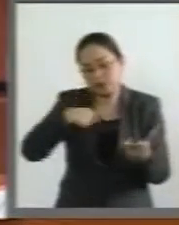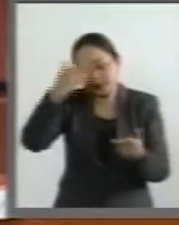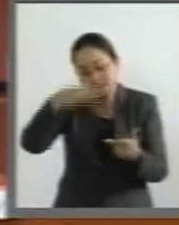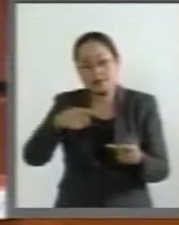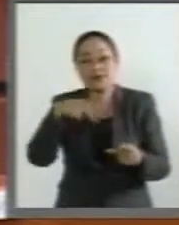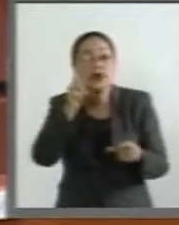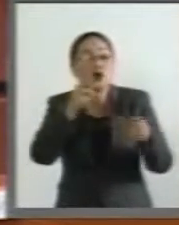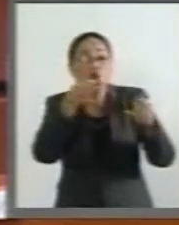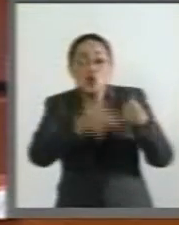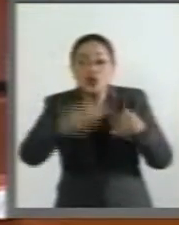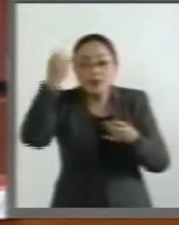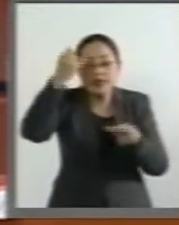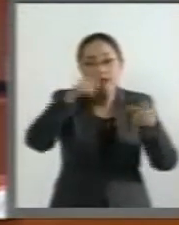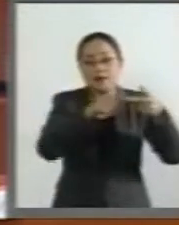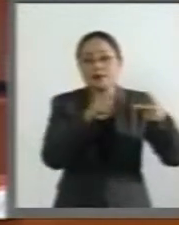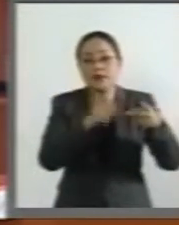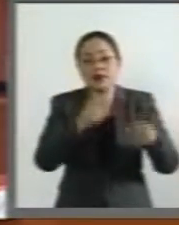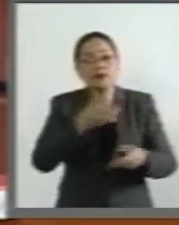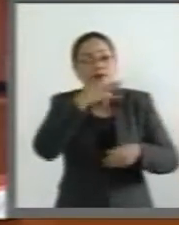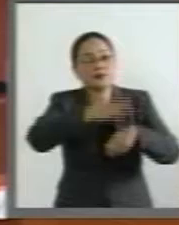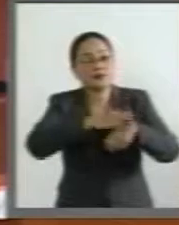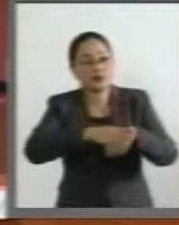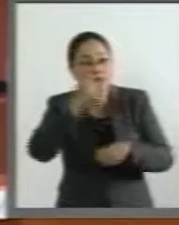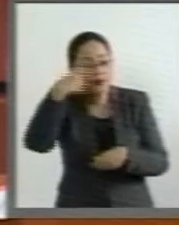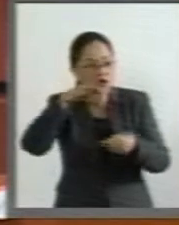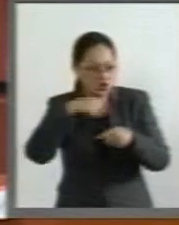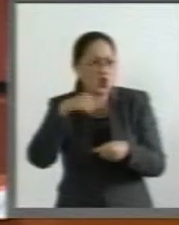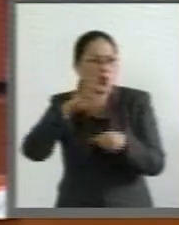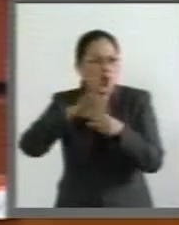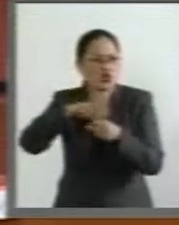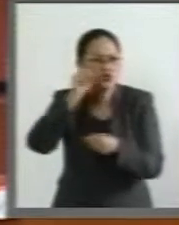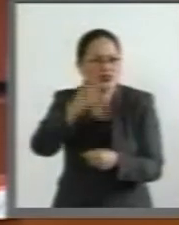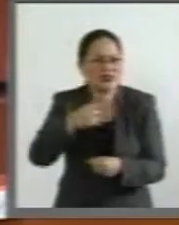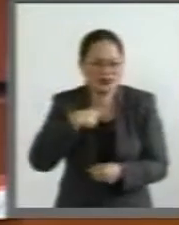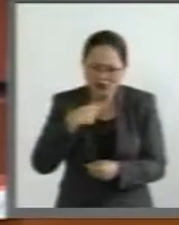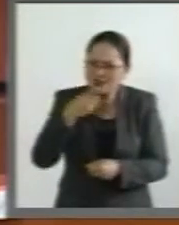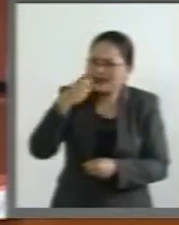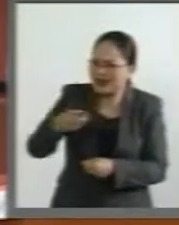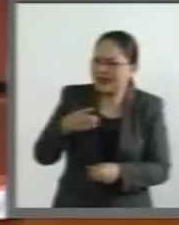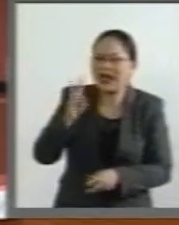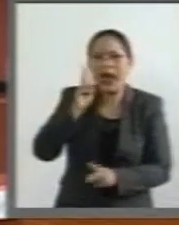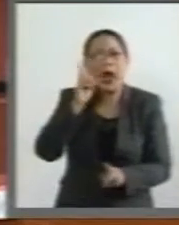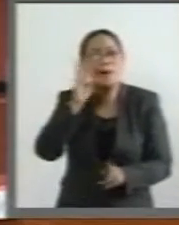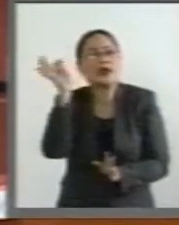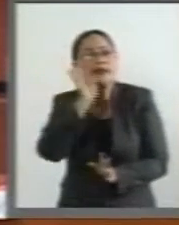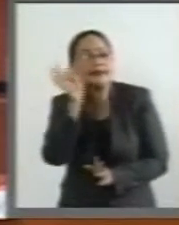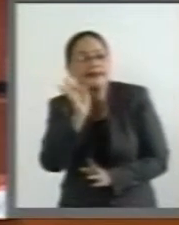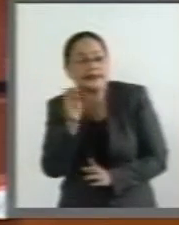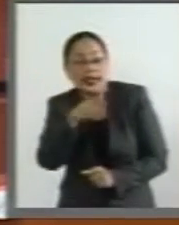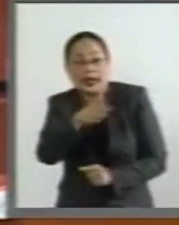concluyo, además mi voto va a ser a favor, ya dije que le voy a dar el beneficio de la duda.